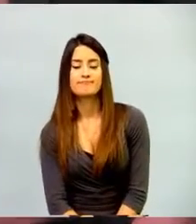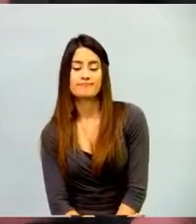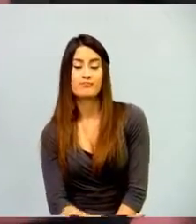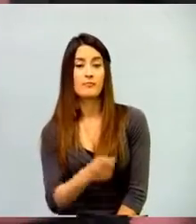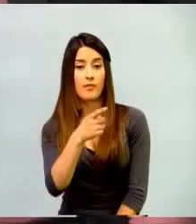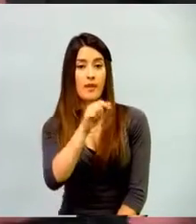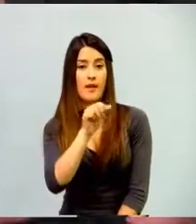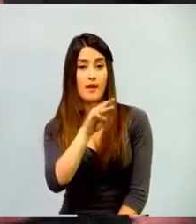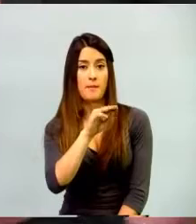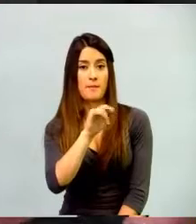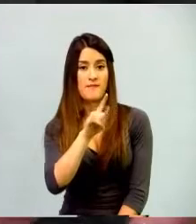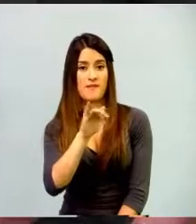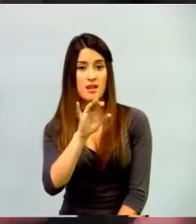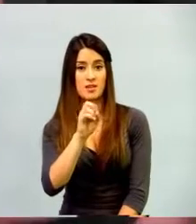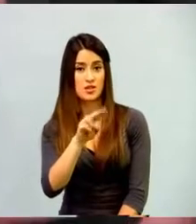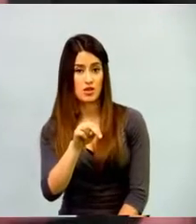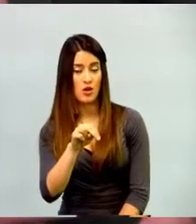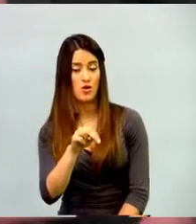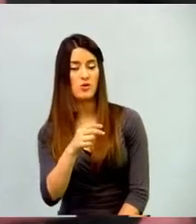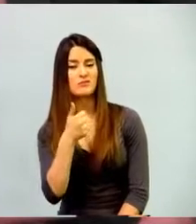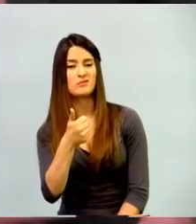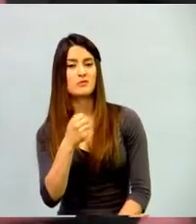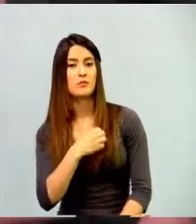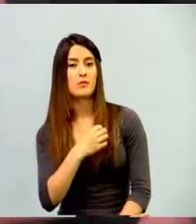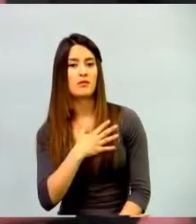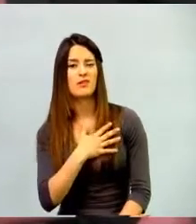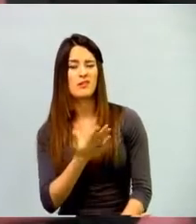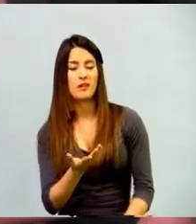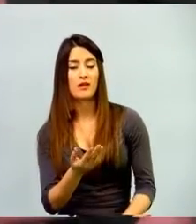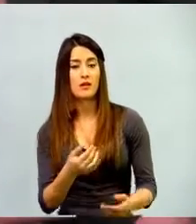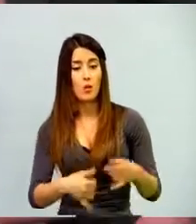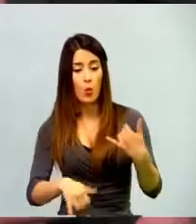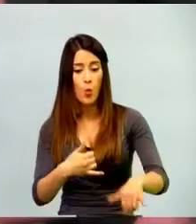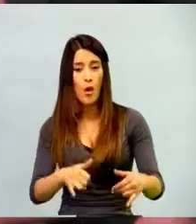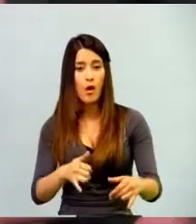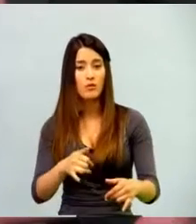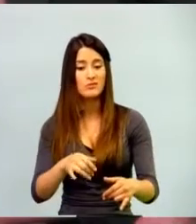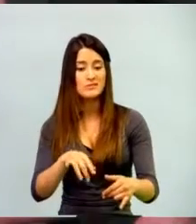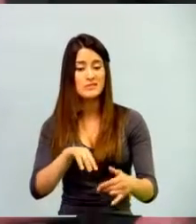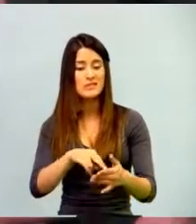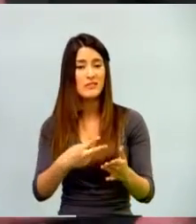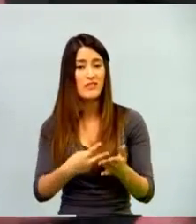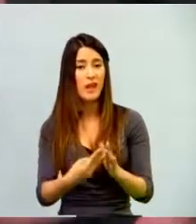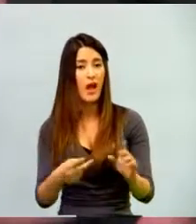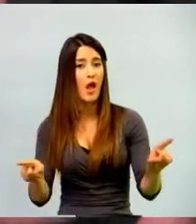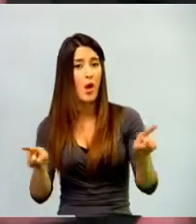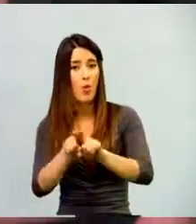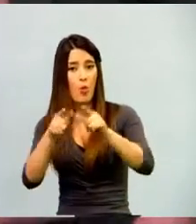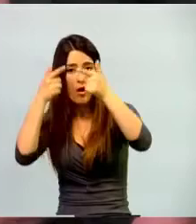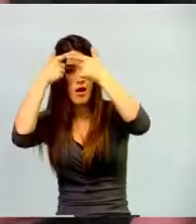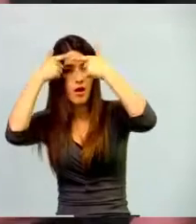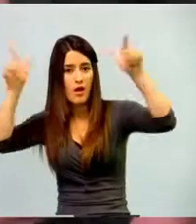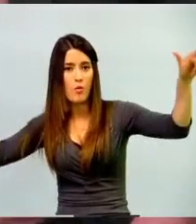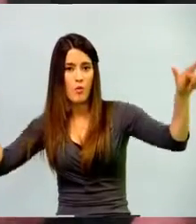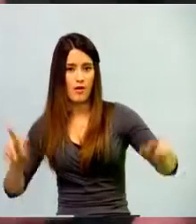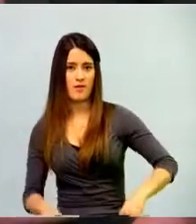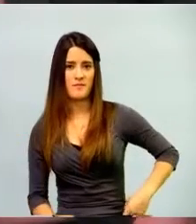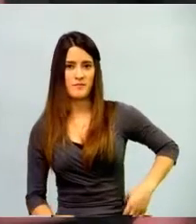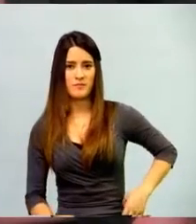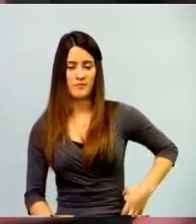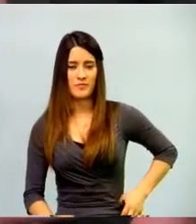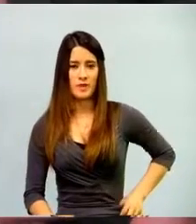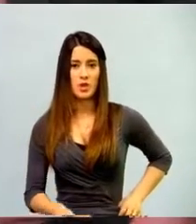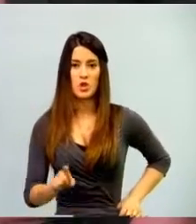es que el juego es un lenguaje en sí y no requiere un alto nivel de formación en los estudiantes, en los